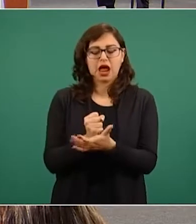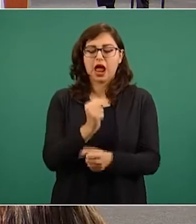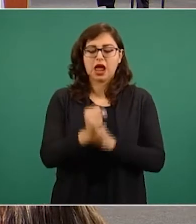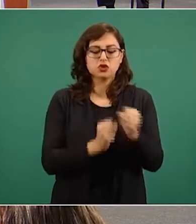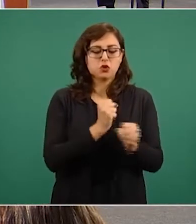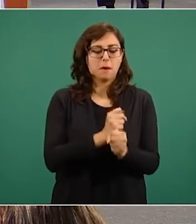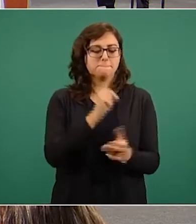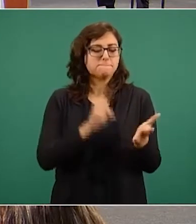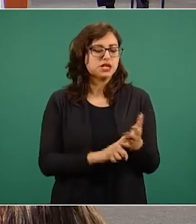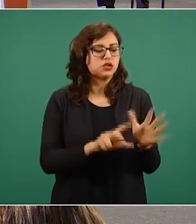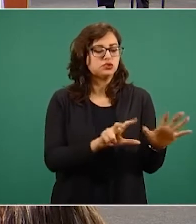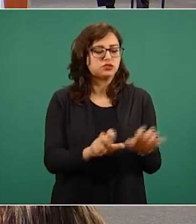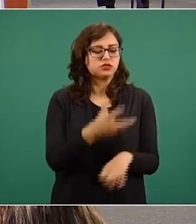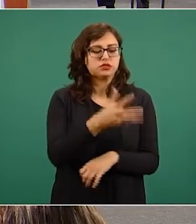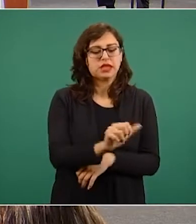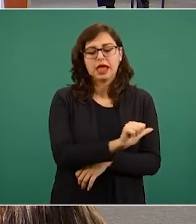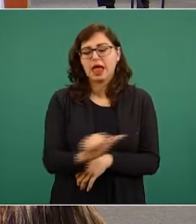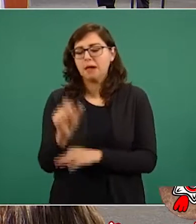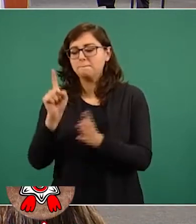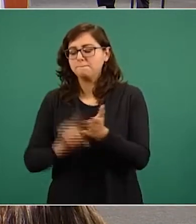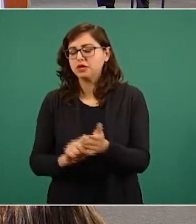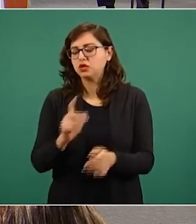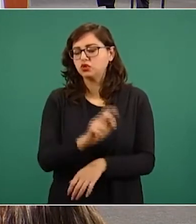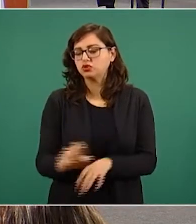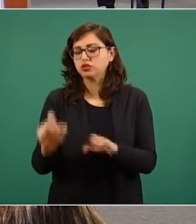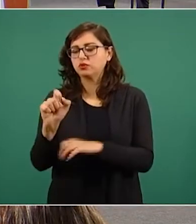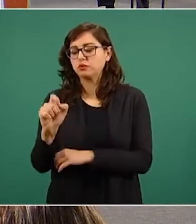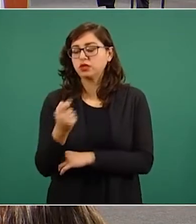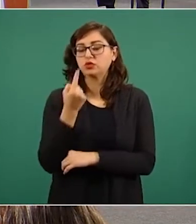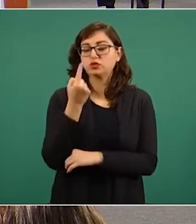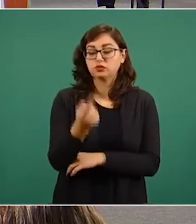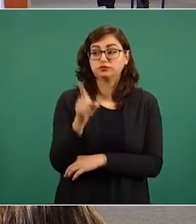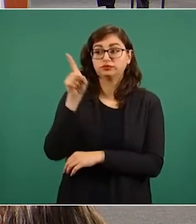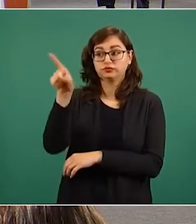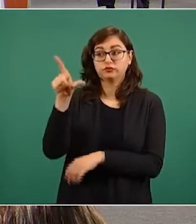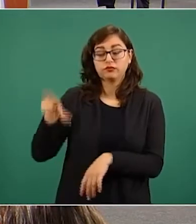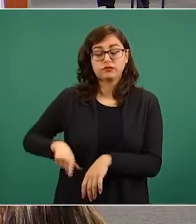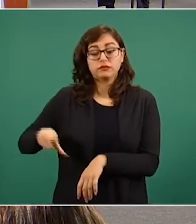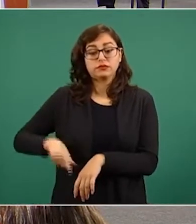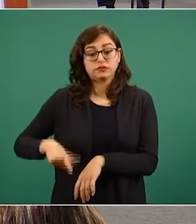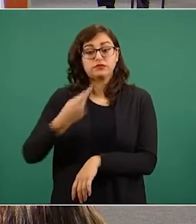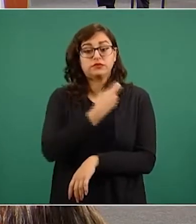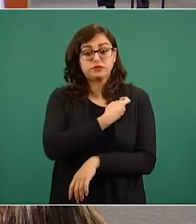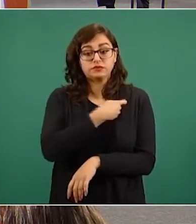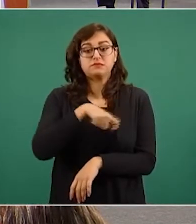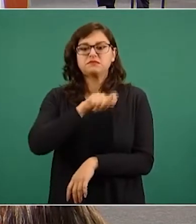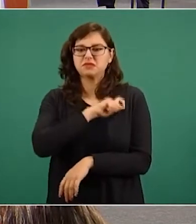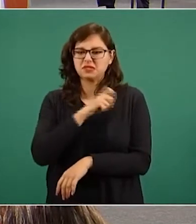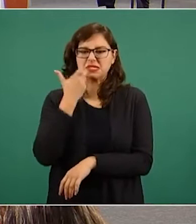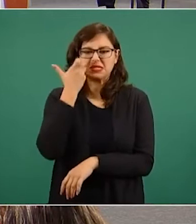1821, el Reino de España intentó de manera infructuosa, aunque con grandes daños a la nación,